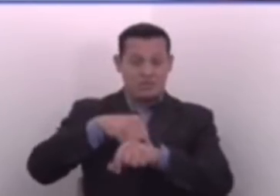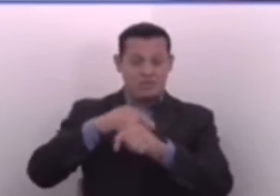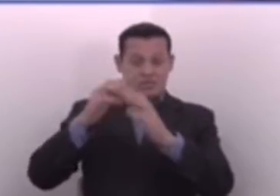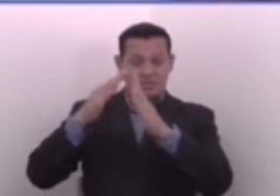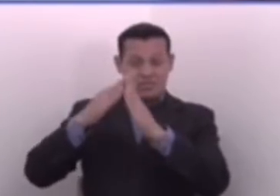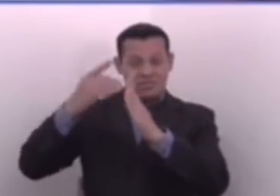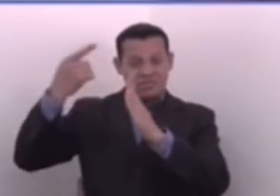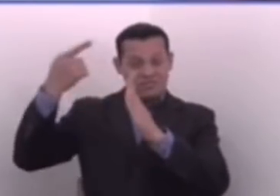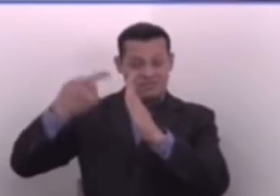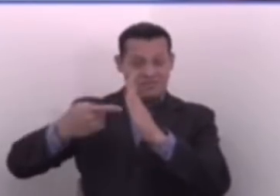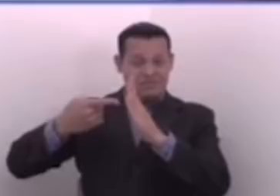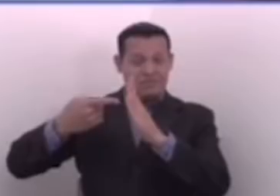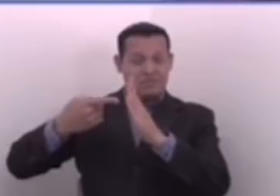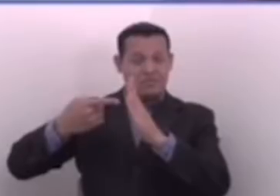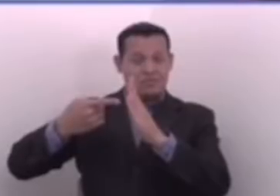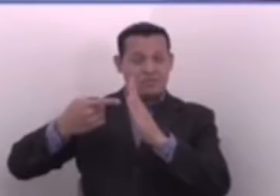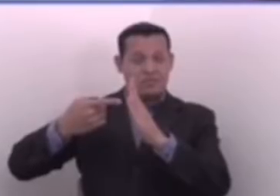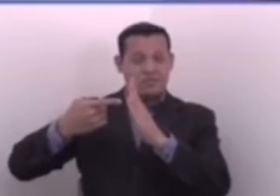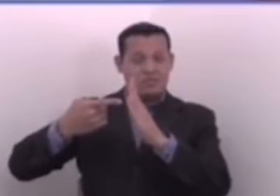excepción